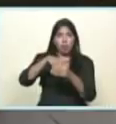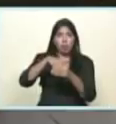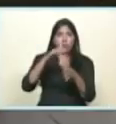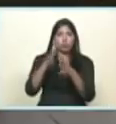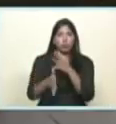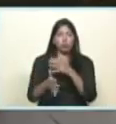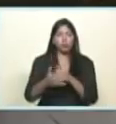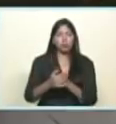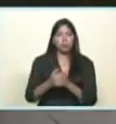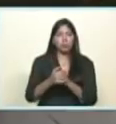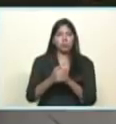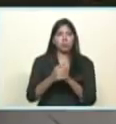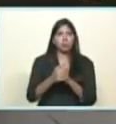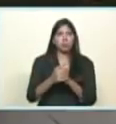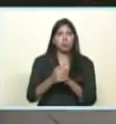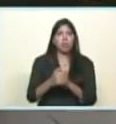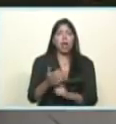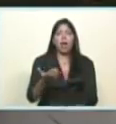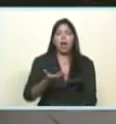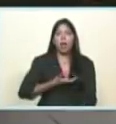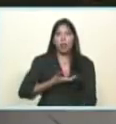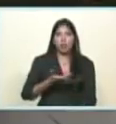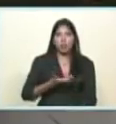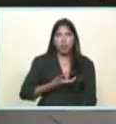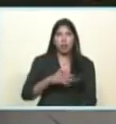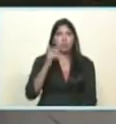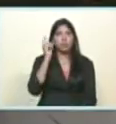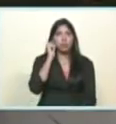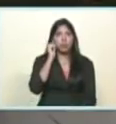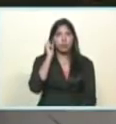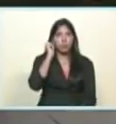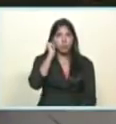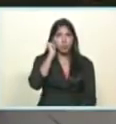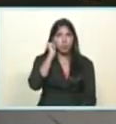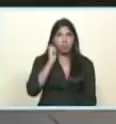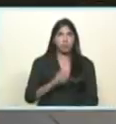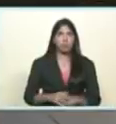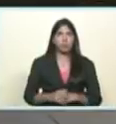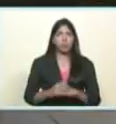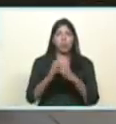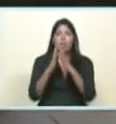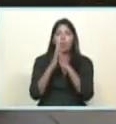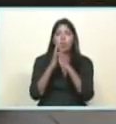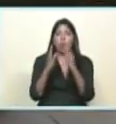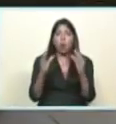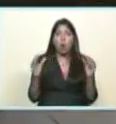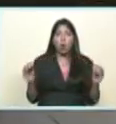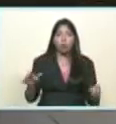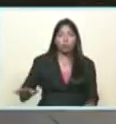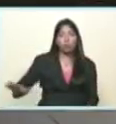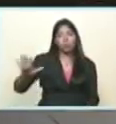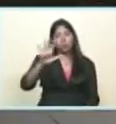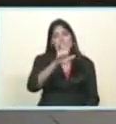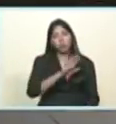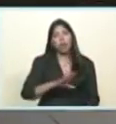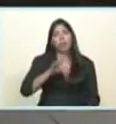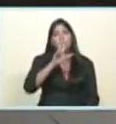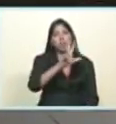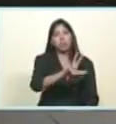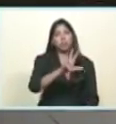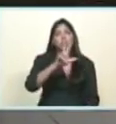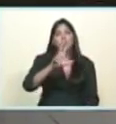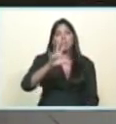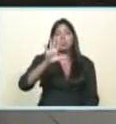constituyente para alcaldes y alcaldesas de todos los 335 municipios del país